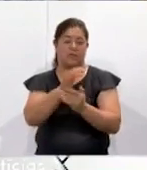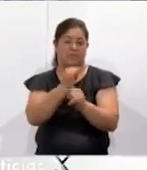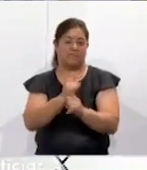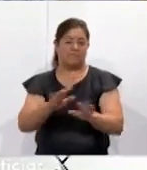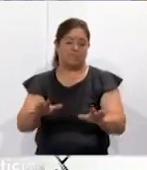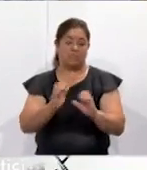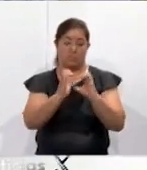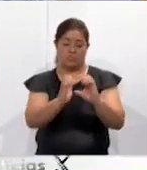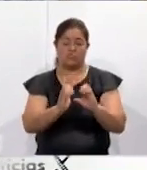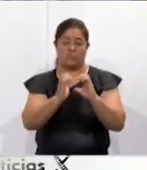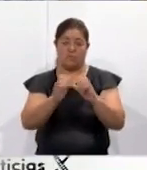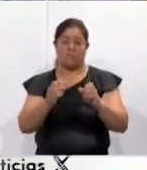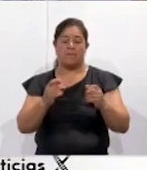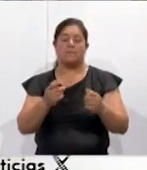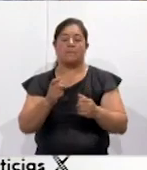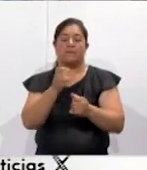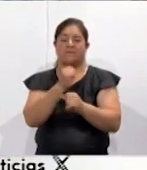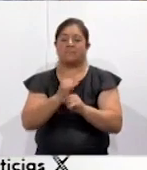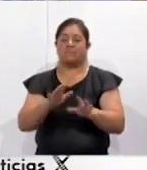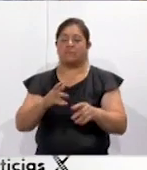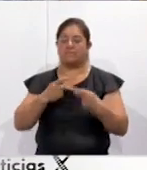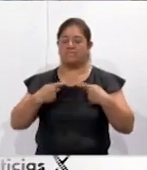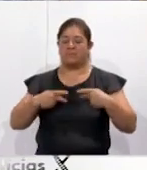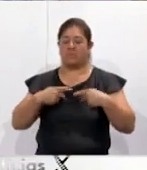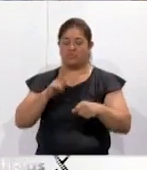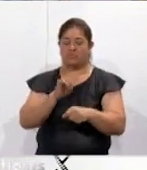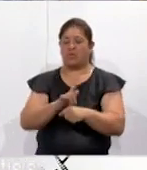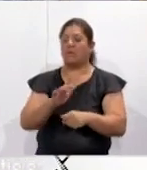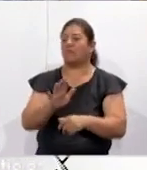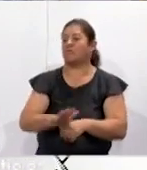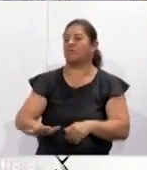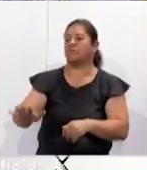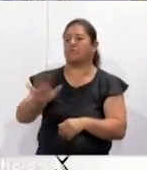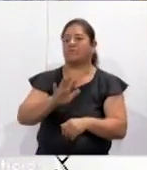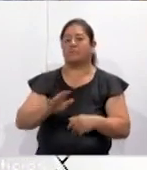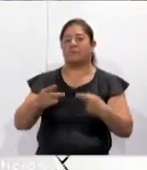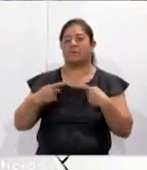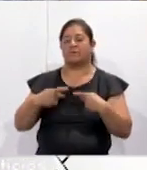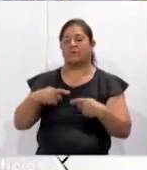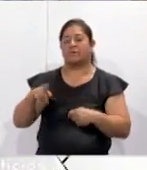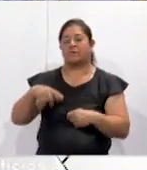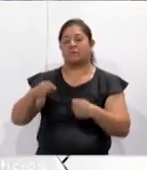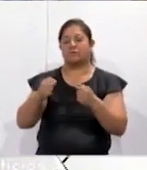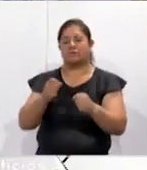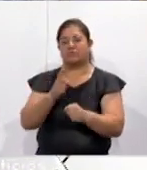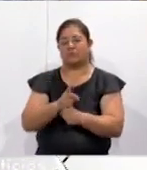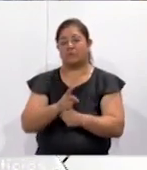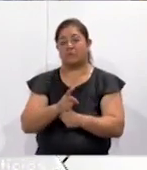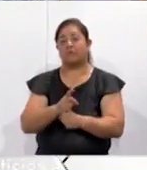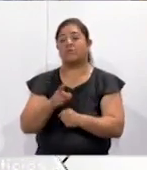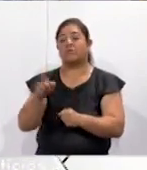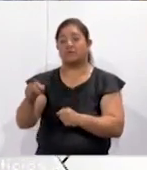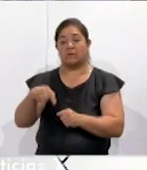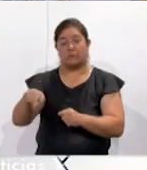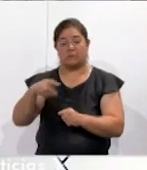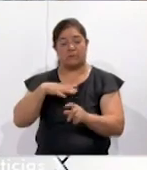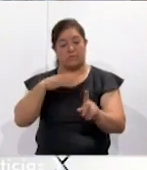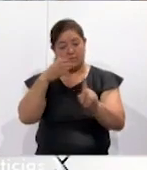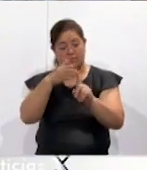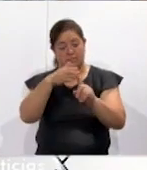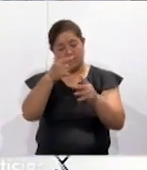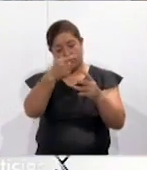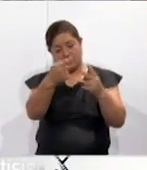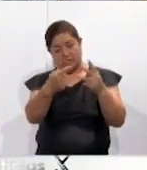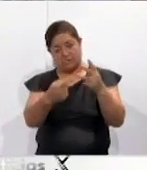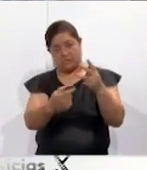protección de datos personales con los diversos sectores de la sociedad. Estas tres guías van dirigidas a, o mejor dicho, son relativas,